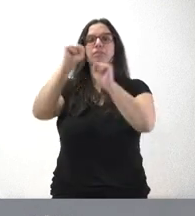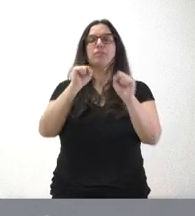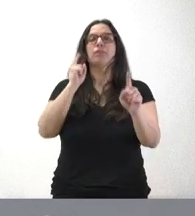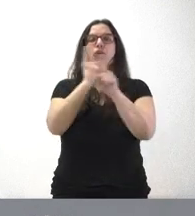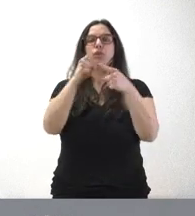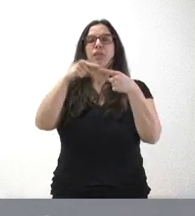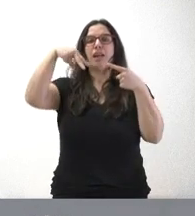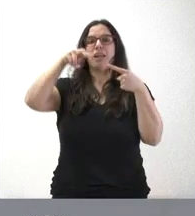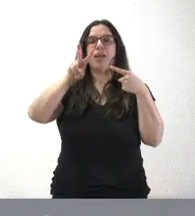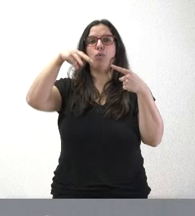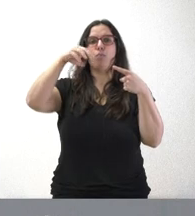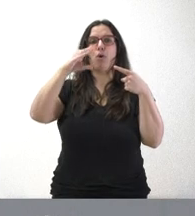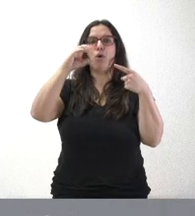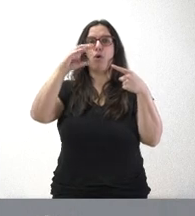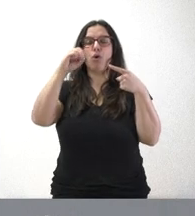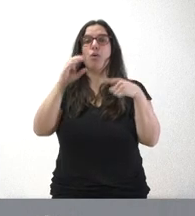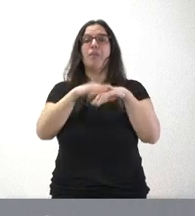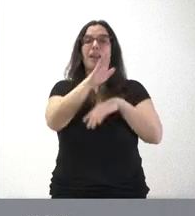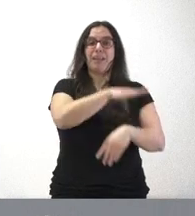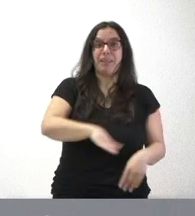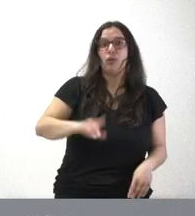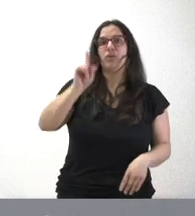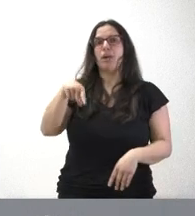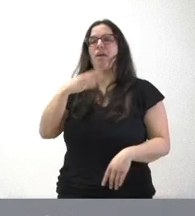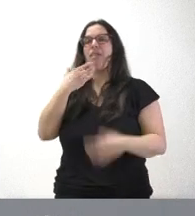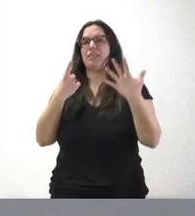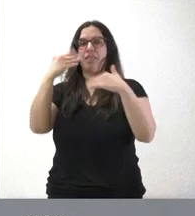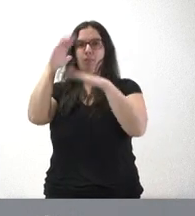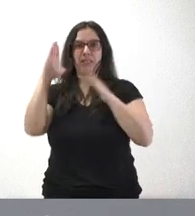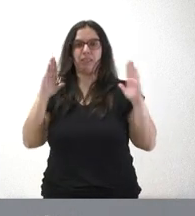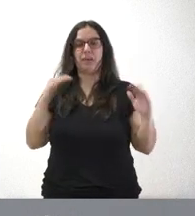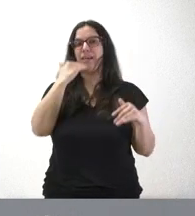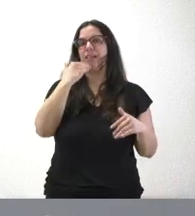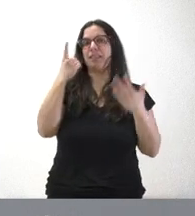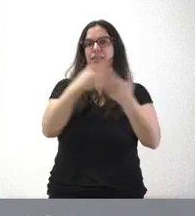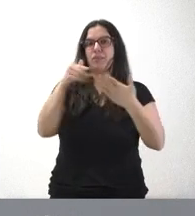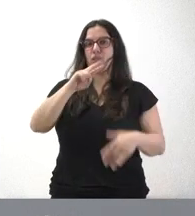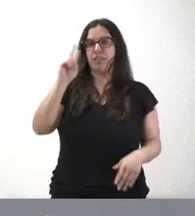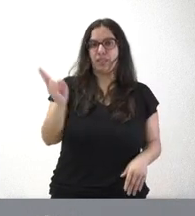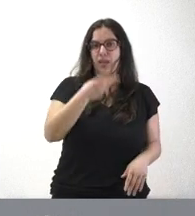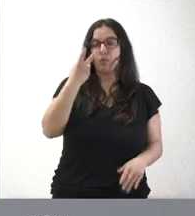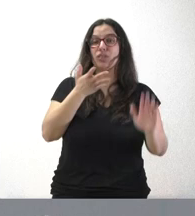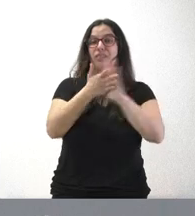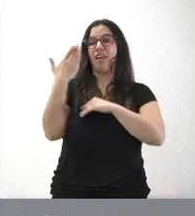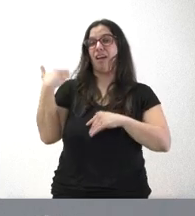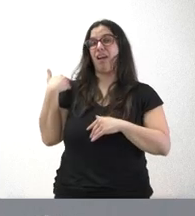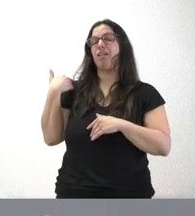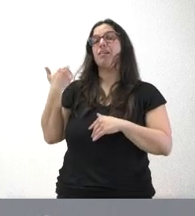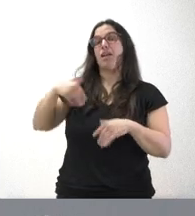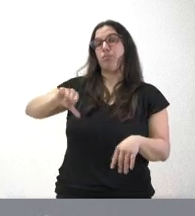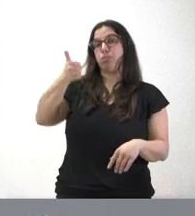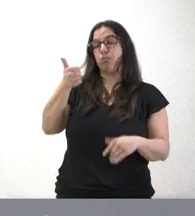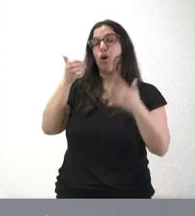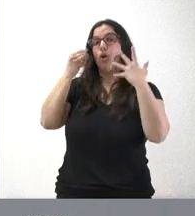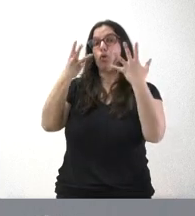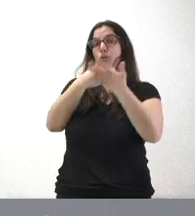a la población infantil y a la población mayor de 65 años en la comunidad de autónomas. Son casi 6 millones de euros. Se complementa con esto los 8 millones de euros que fueron objeto de acuerdo del